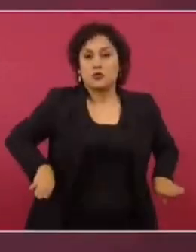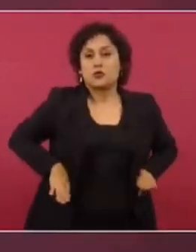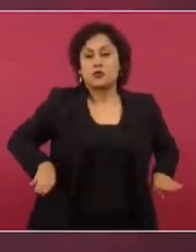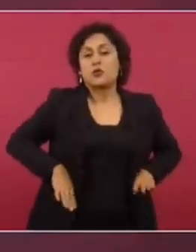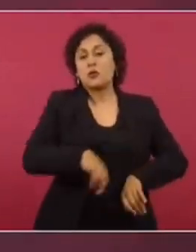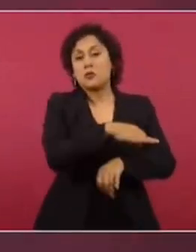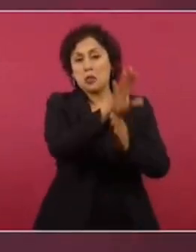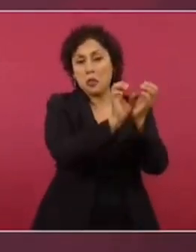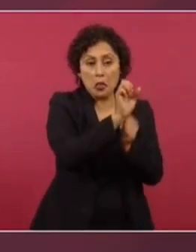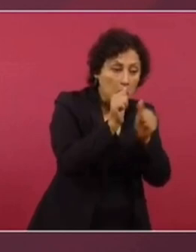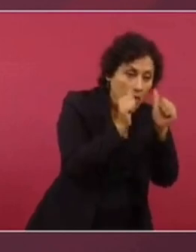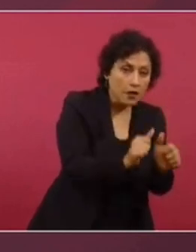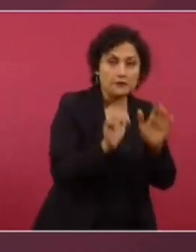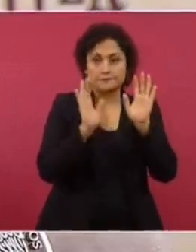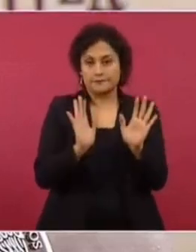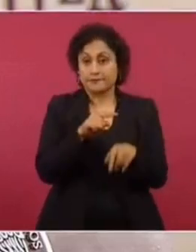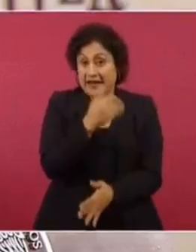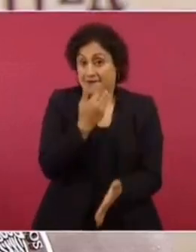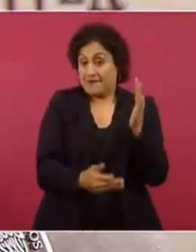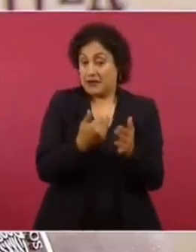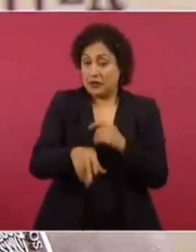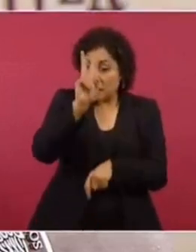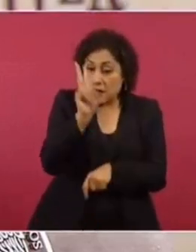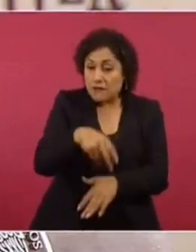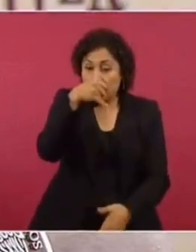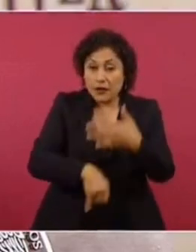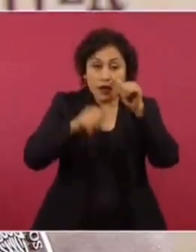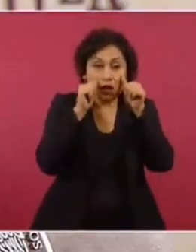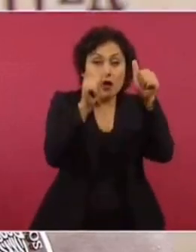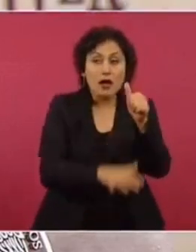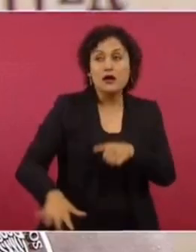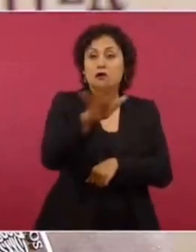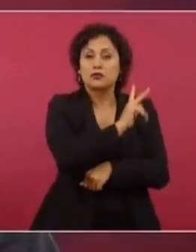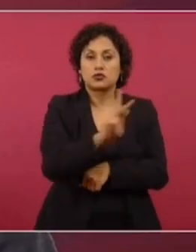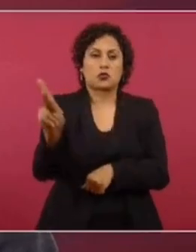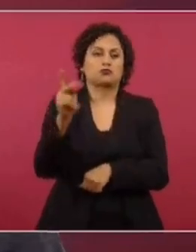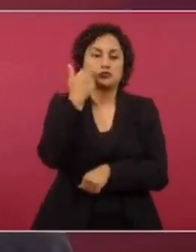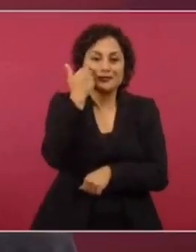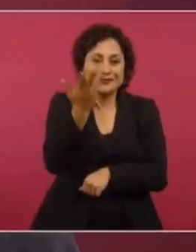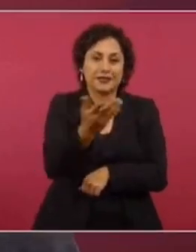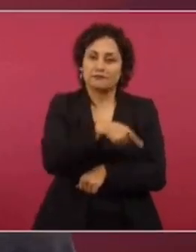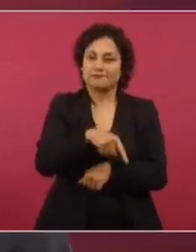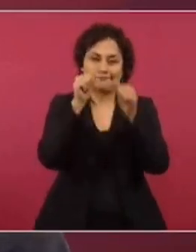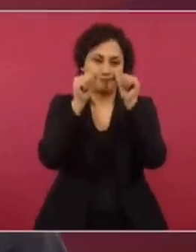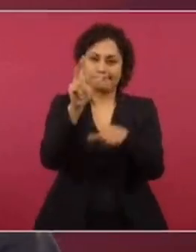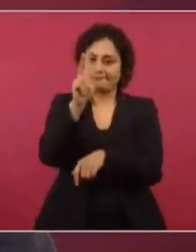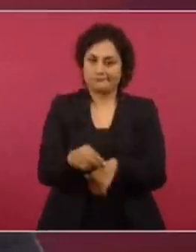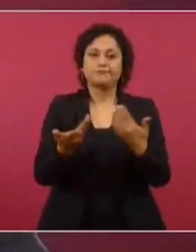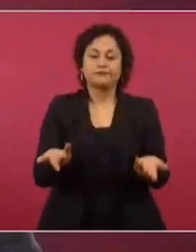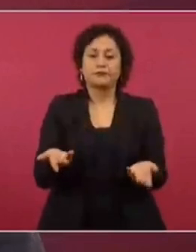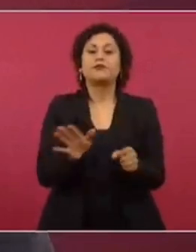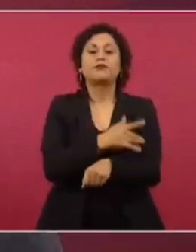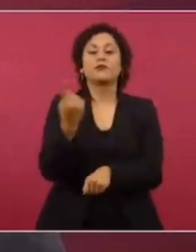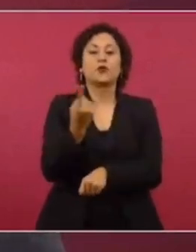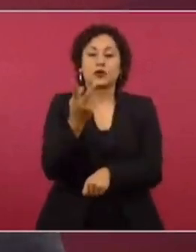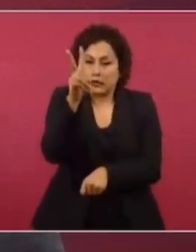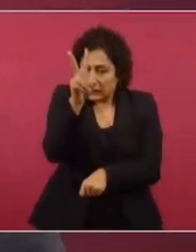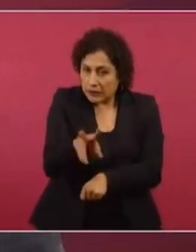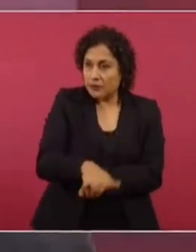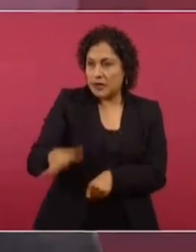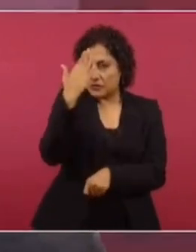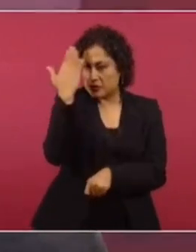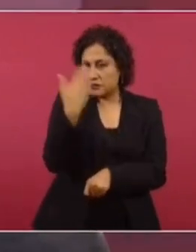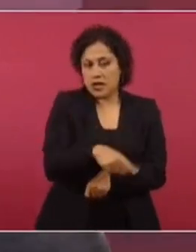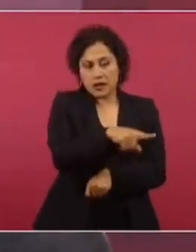realmente no antepusieron el interés general. Todavía es risible el hecho de que uno de los ministros que